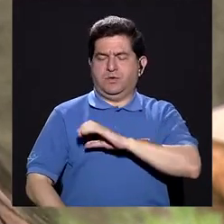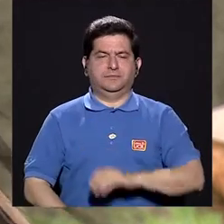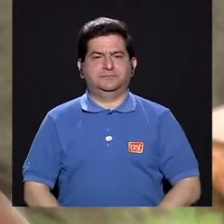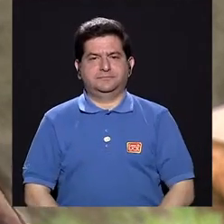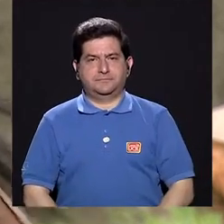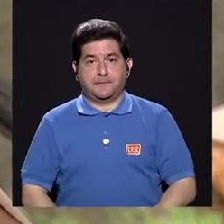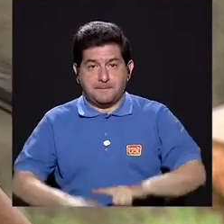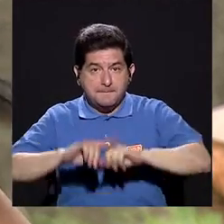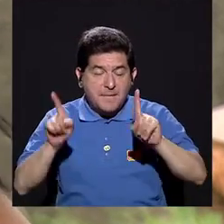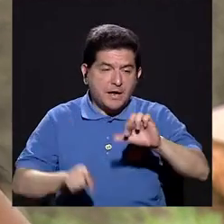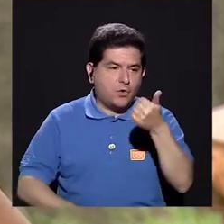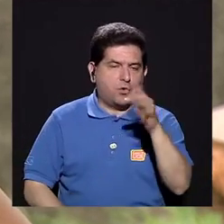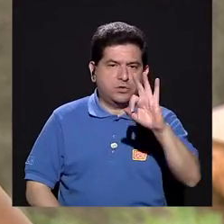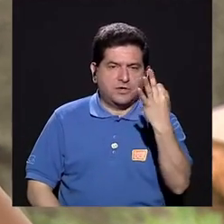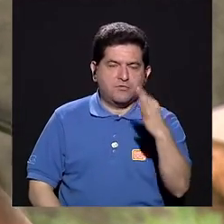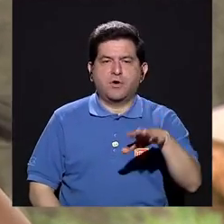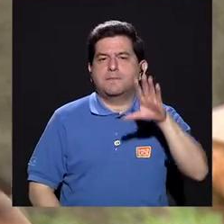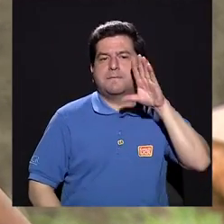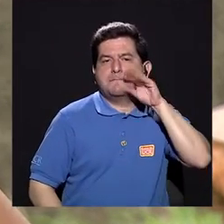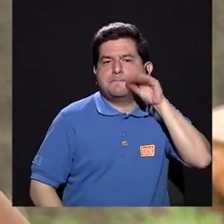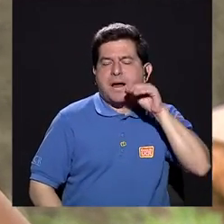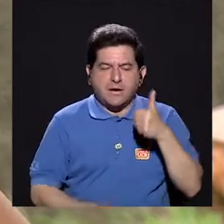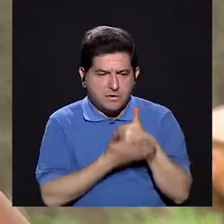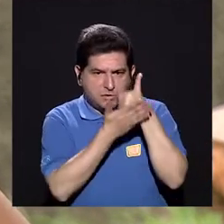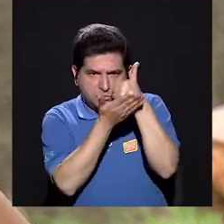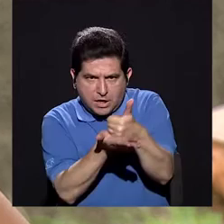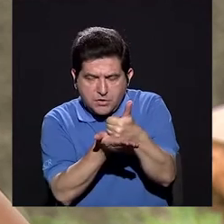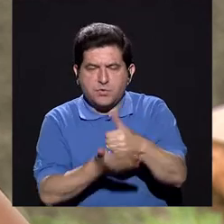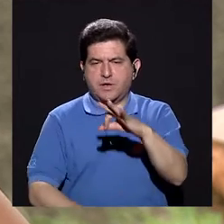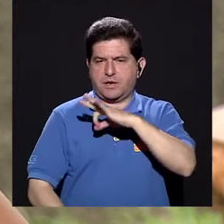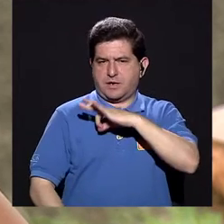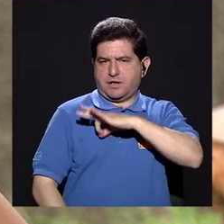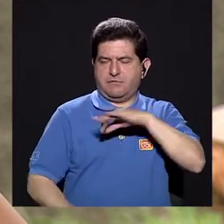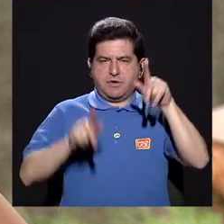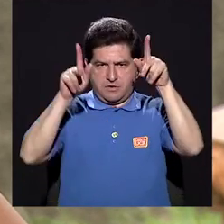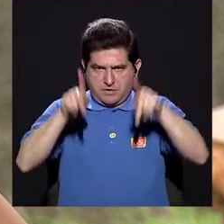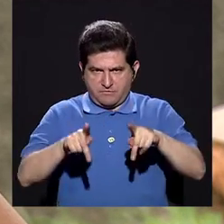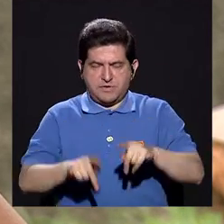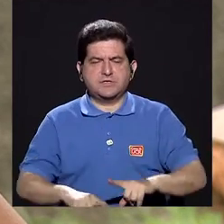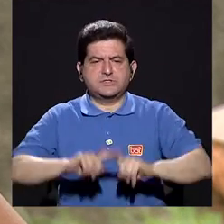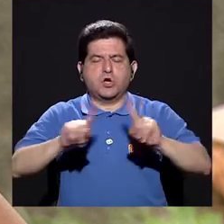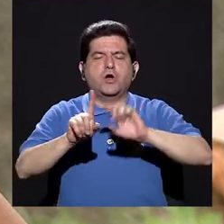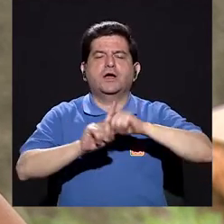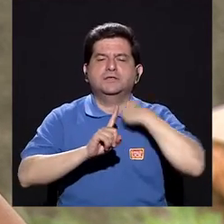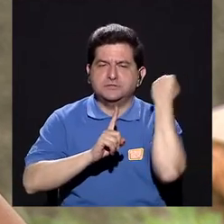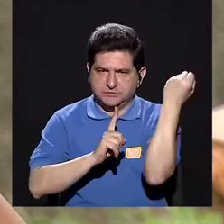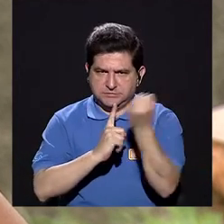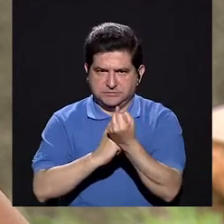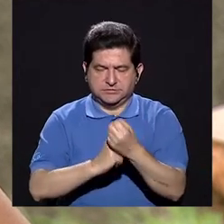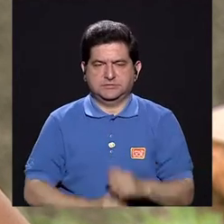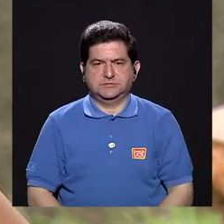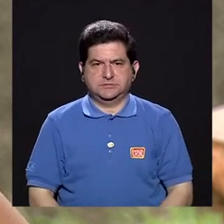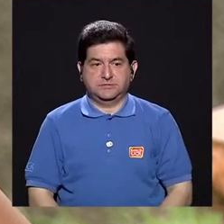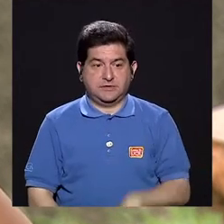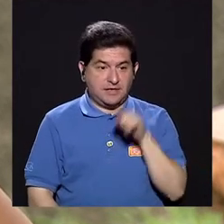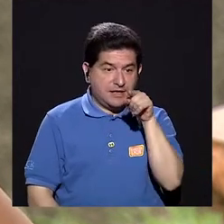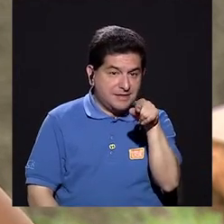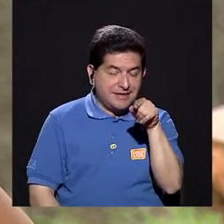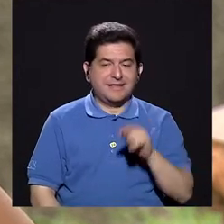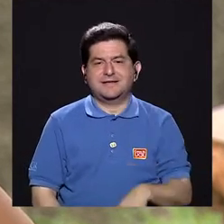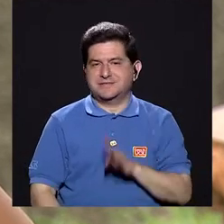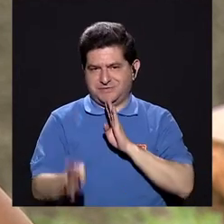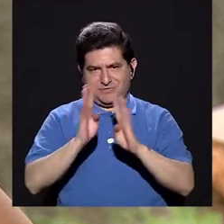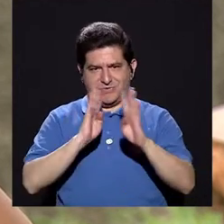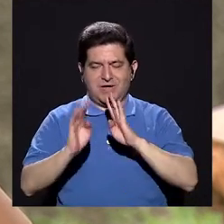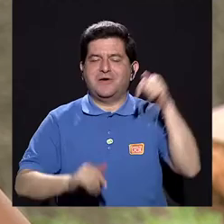policía. Pero hay otra manera en que los perros pueden colaborar con el bienestar de las personas en ciertas situaciones. Y eso es lo que